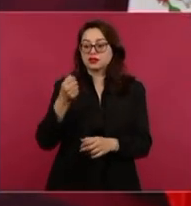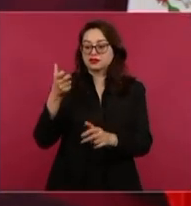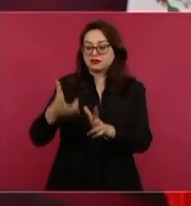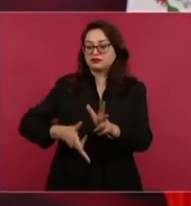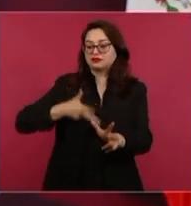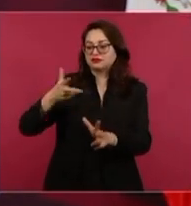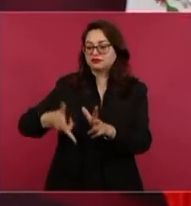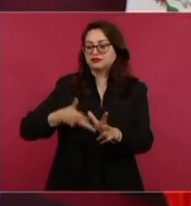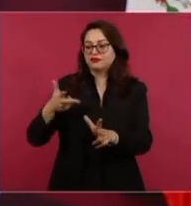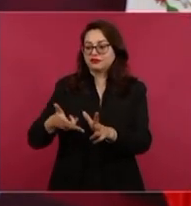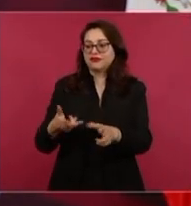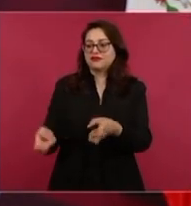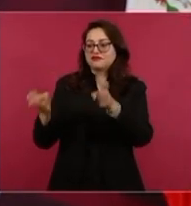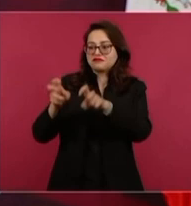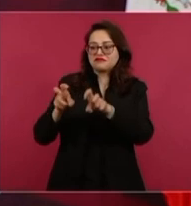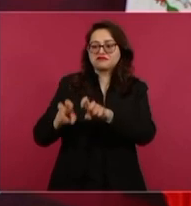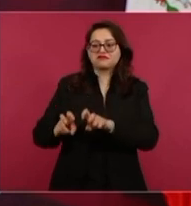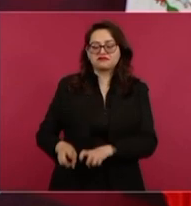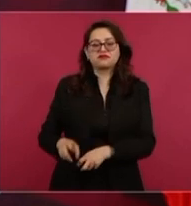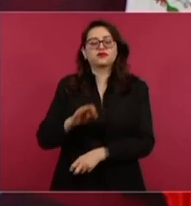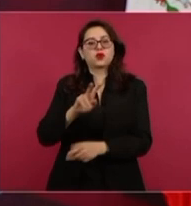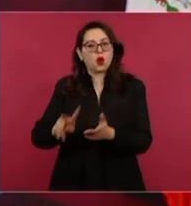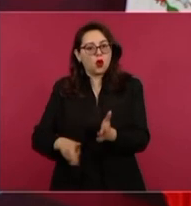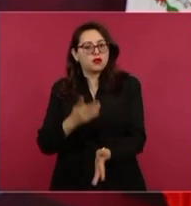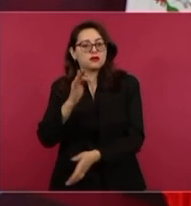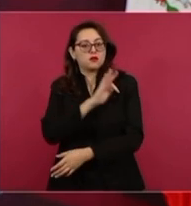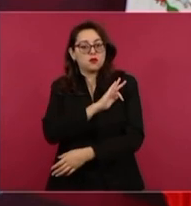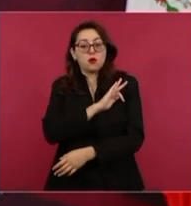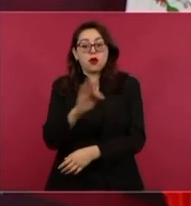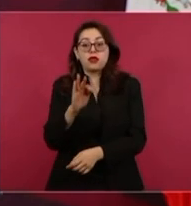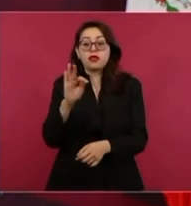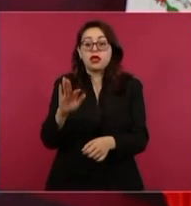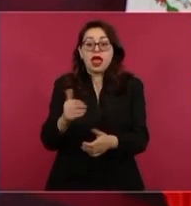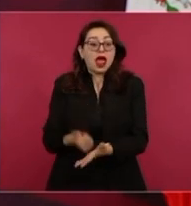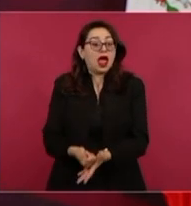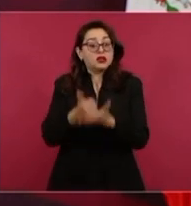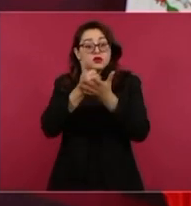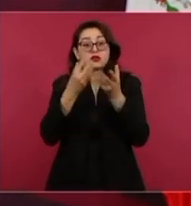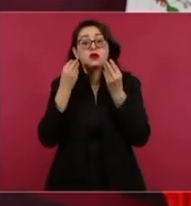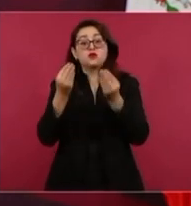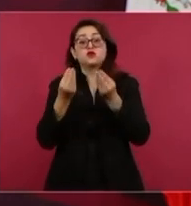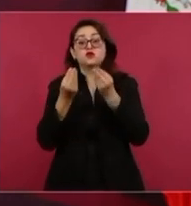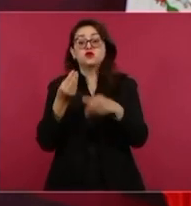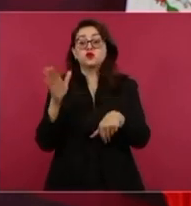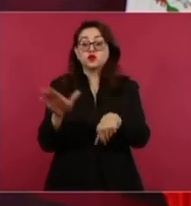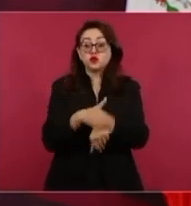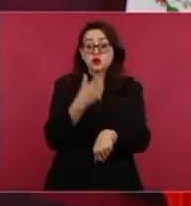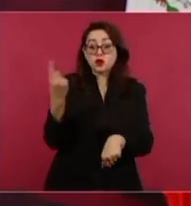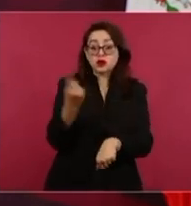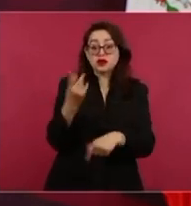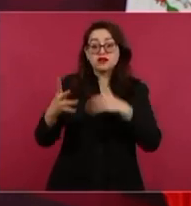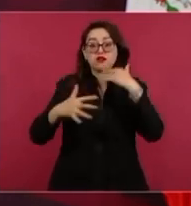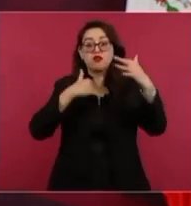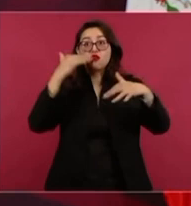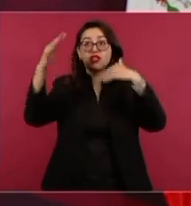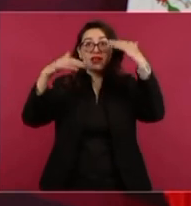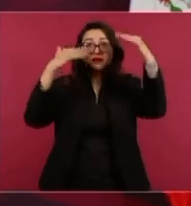carreteras, que es menos contaminación,